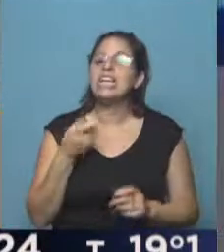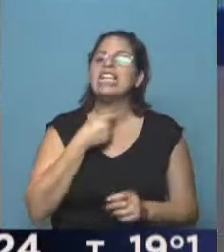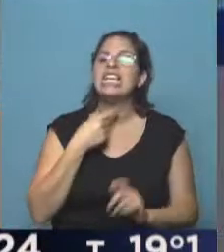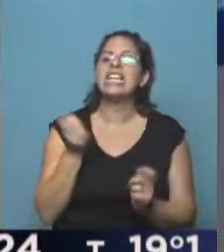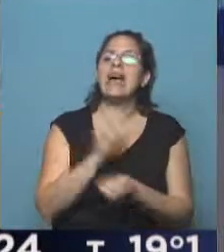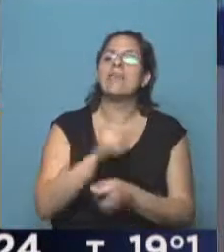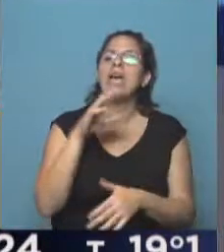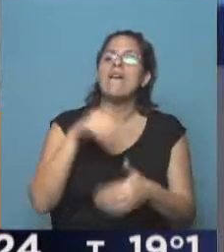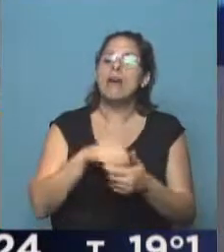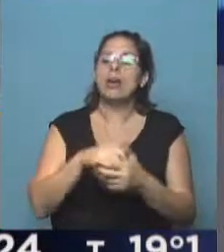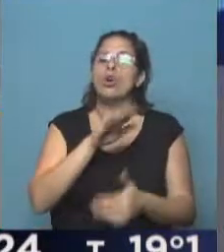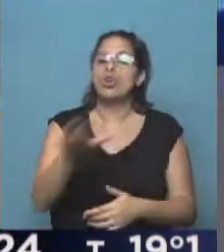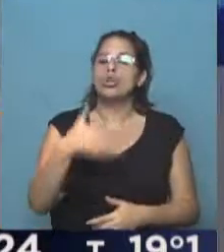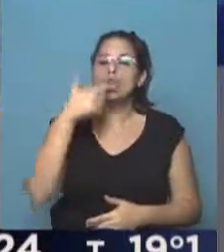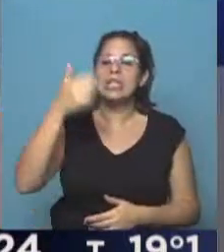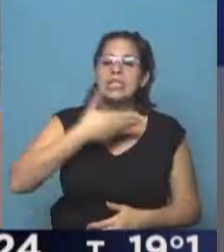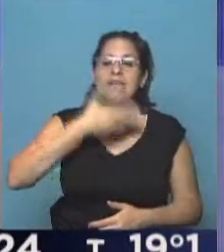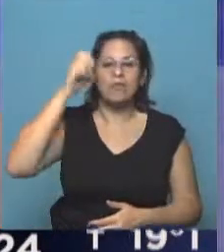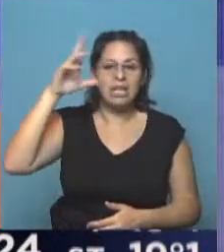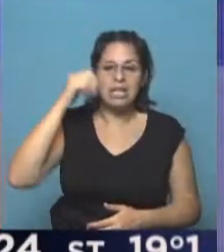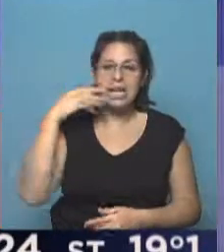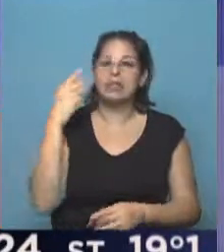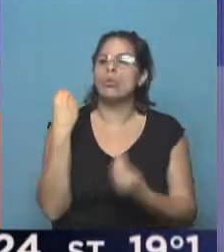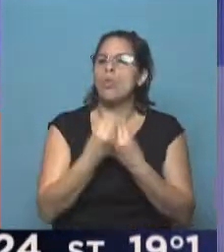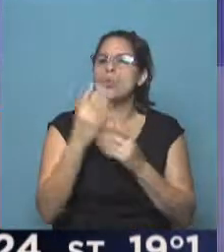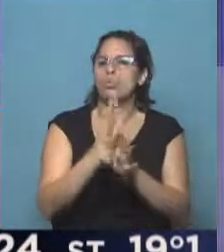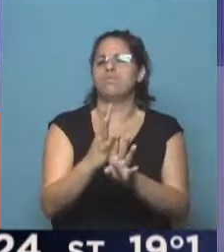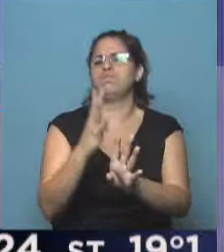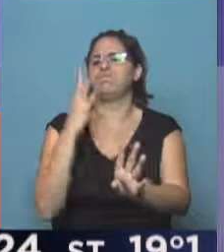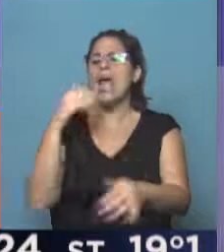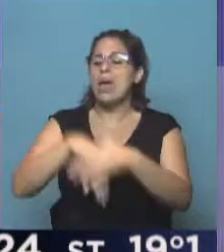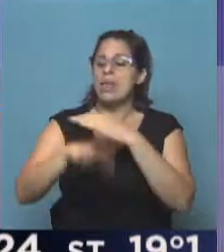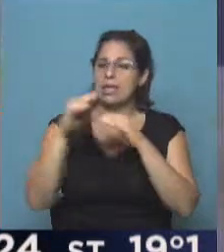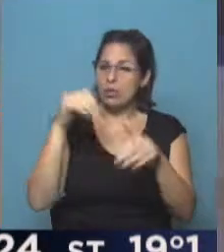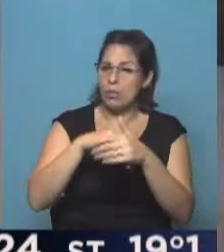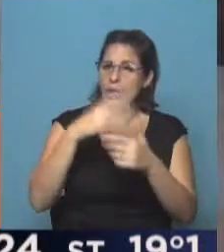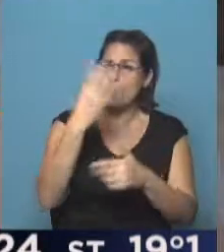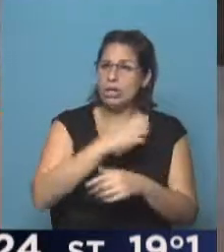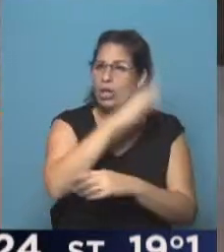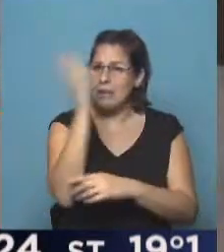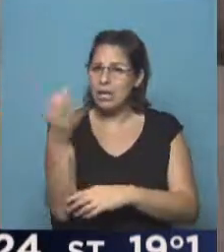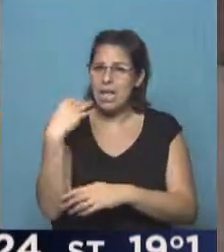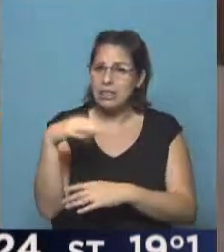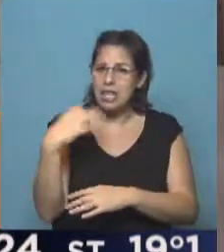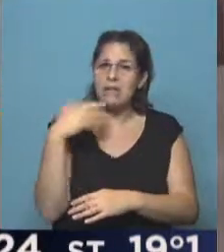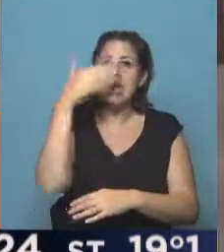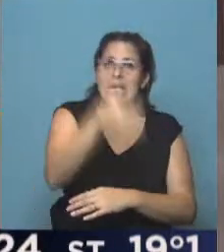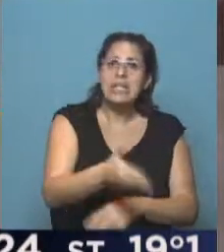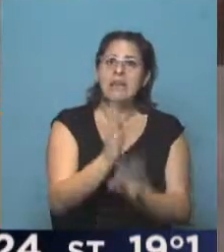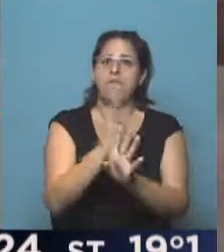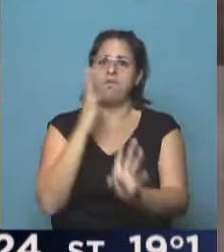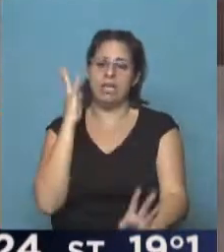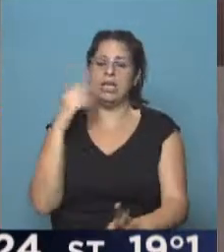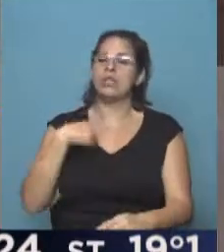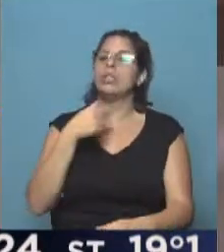ahí en la zona de San Fernando hay un banco donde hay mucha fila. Me decían los jubilados desde las 4 de la mañana que tenían que hacer fila. Entonces